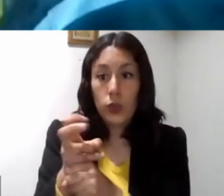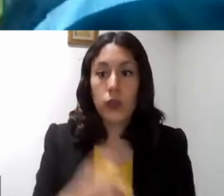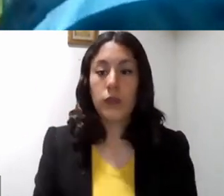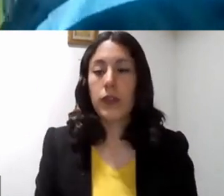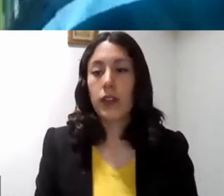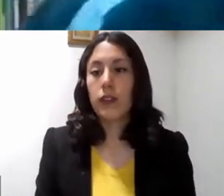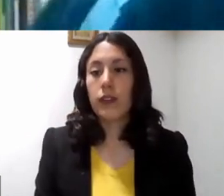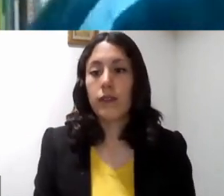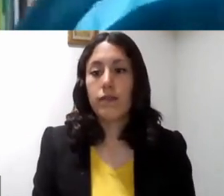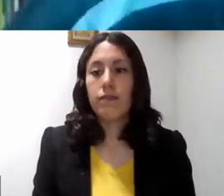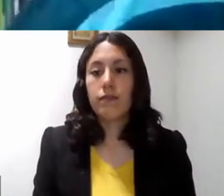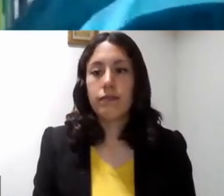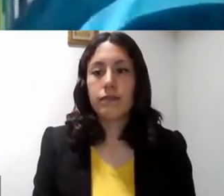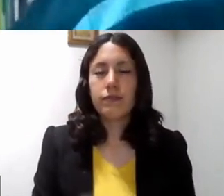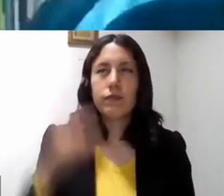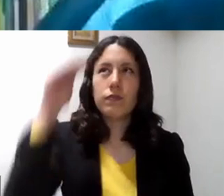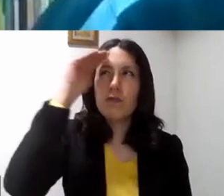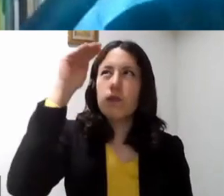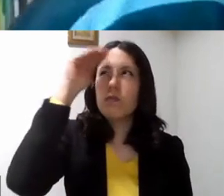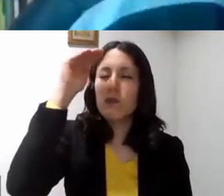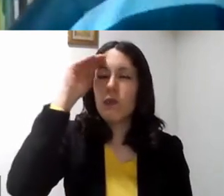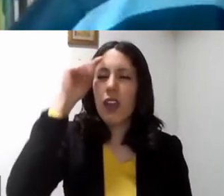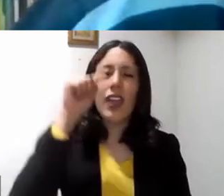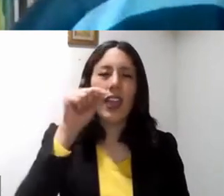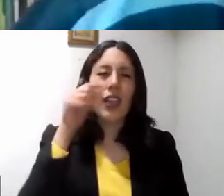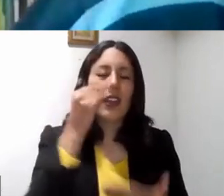a meditar esta pintura,